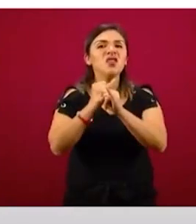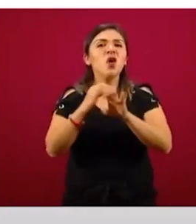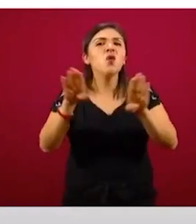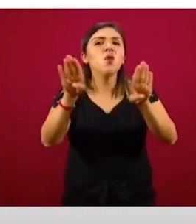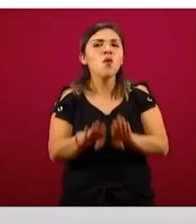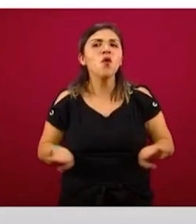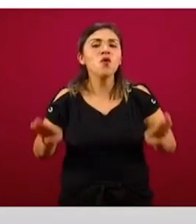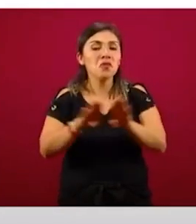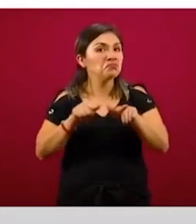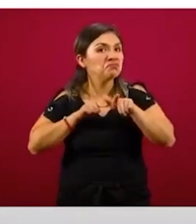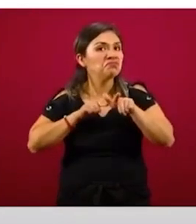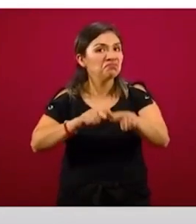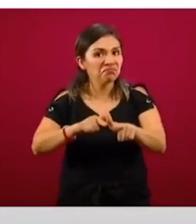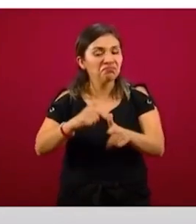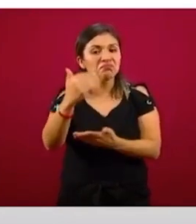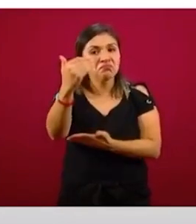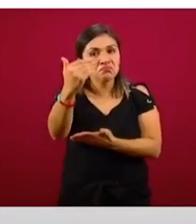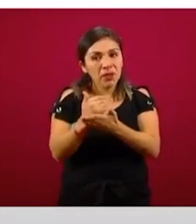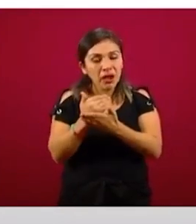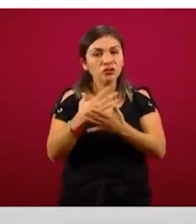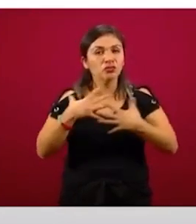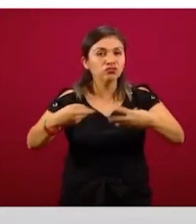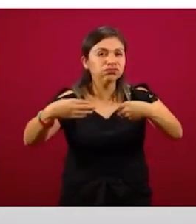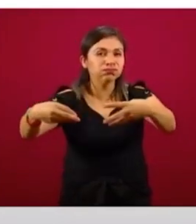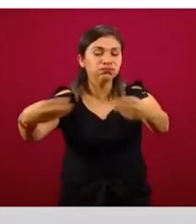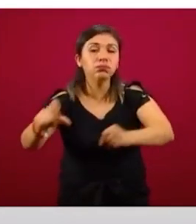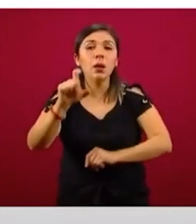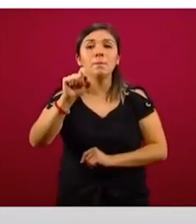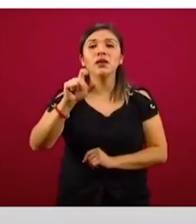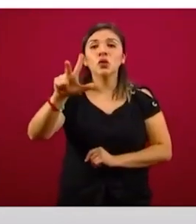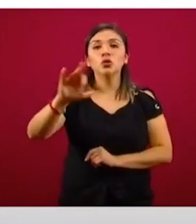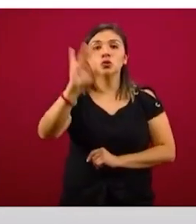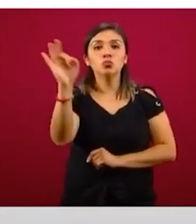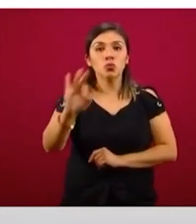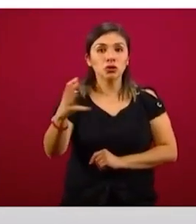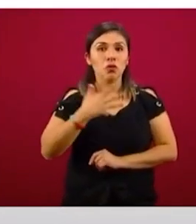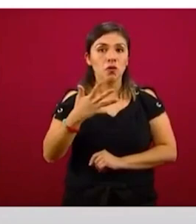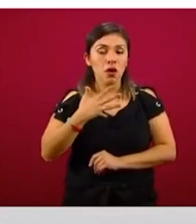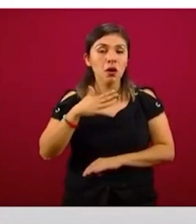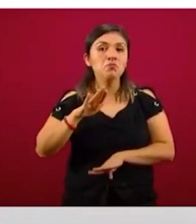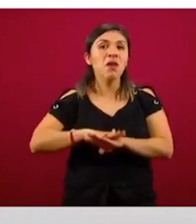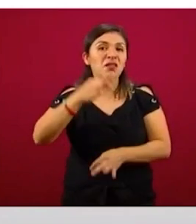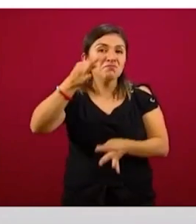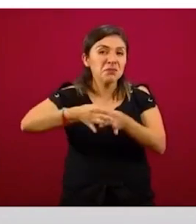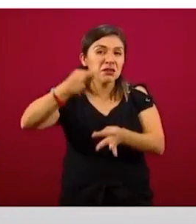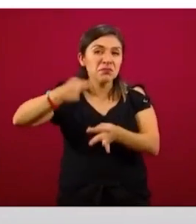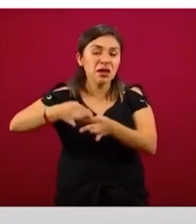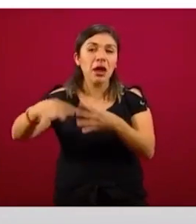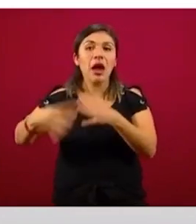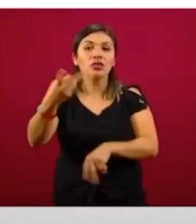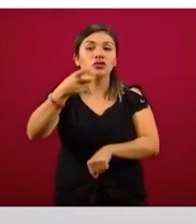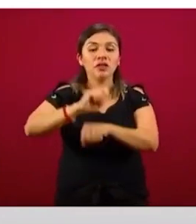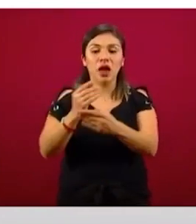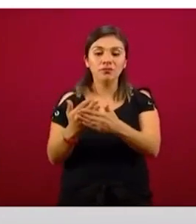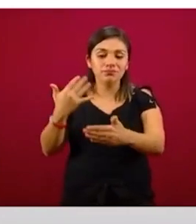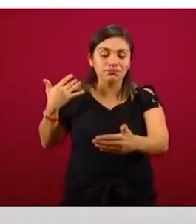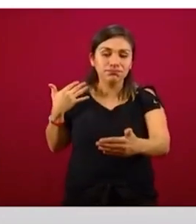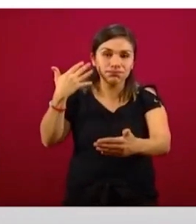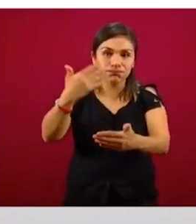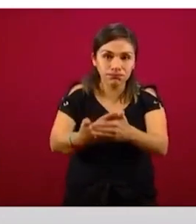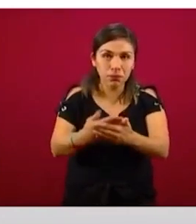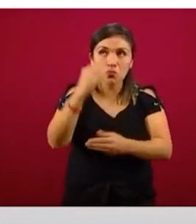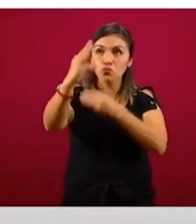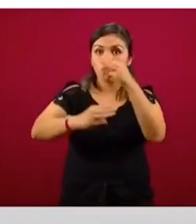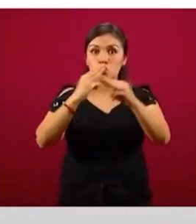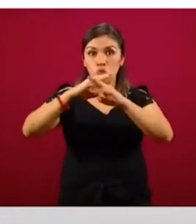Continúa la reducción de la pandemia activa, 28 por ciento son ahora los casos confirmados en los últimos 14 días en todo el